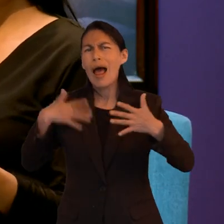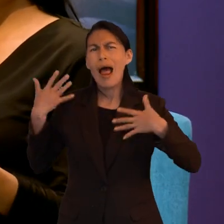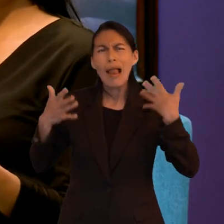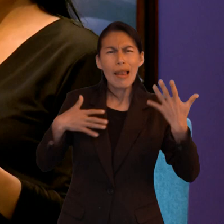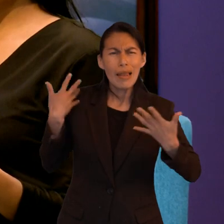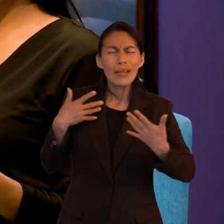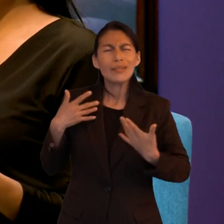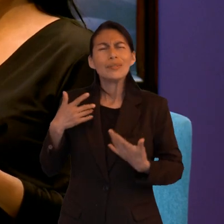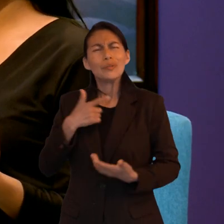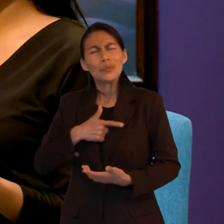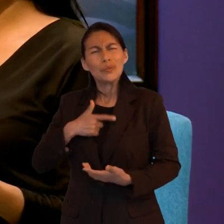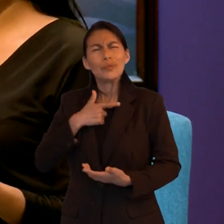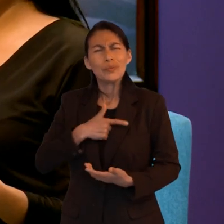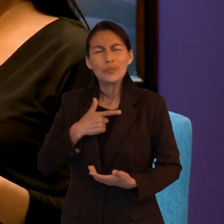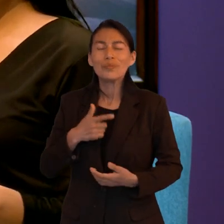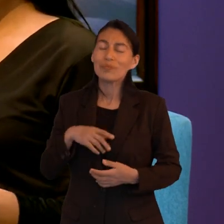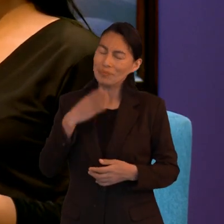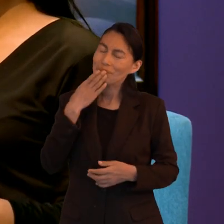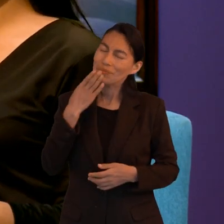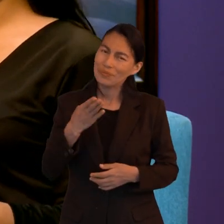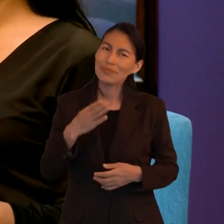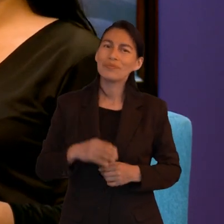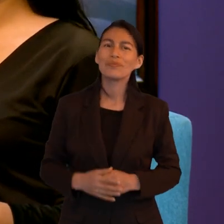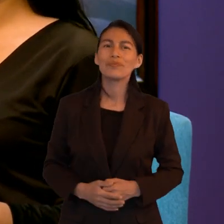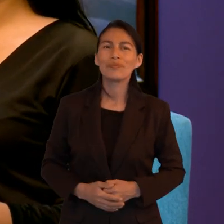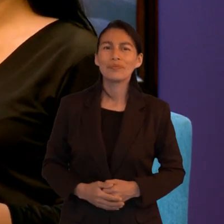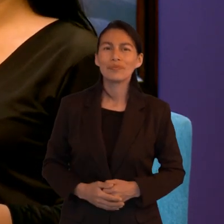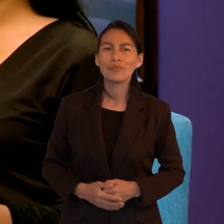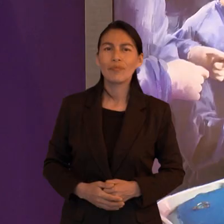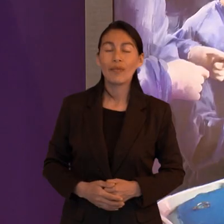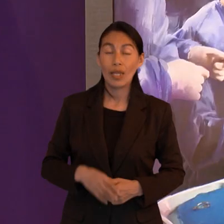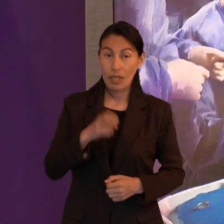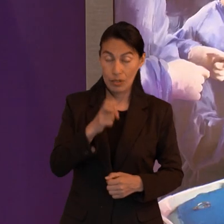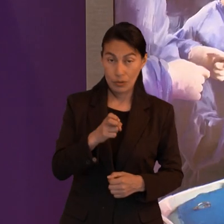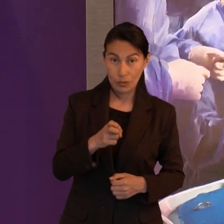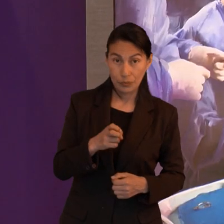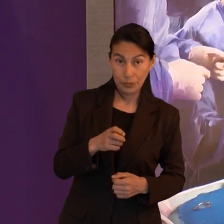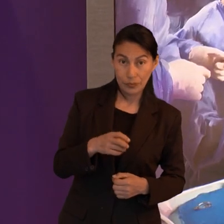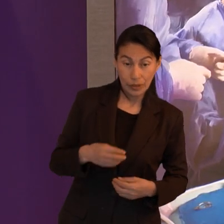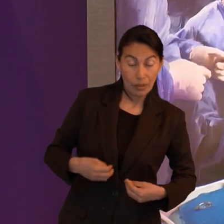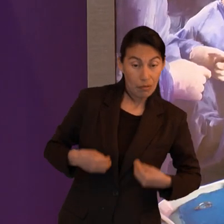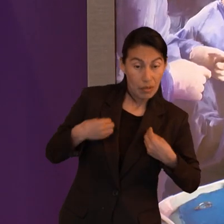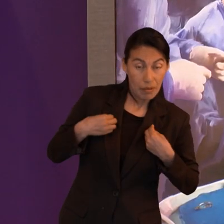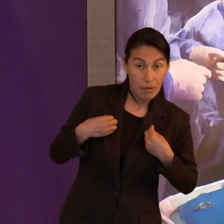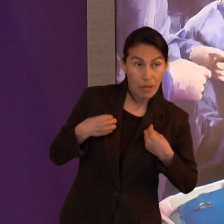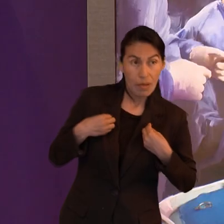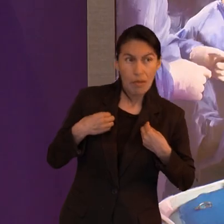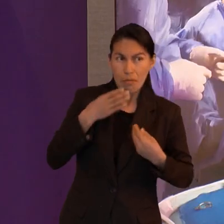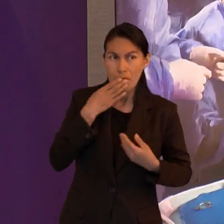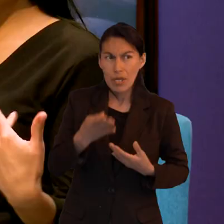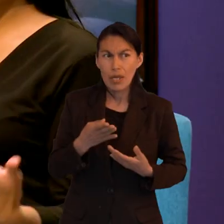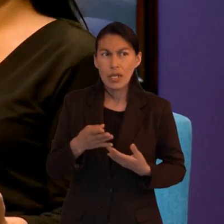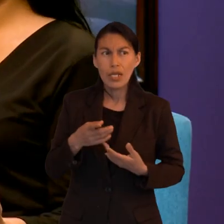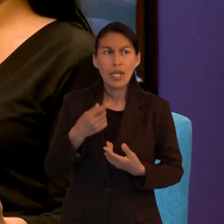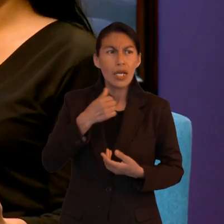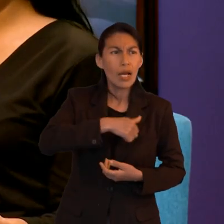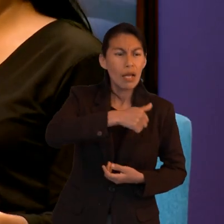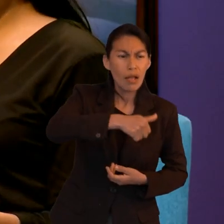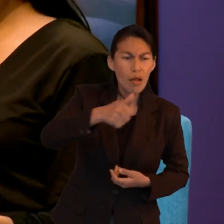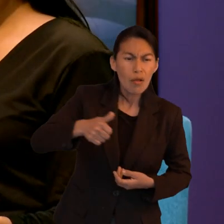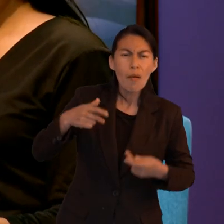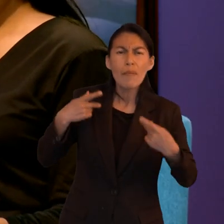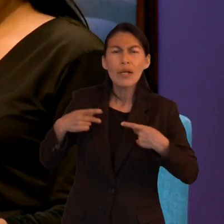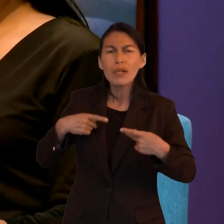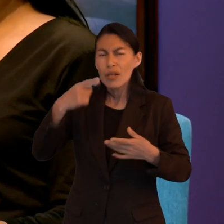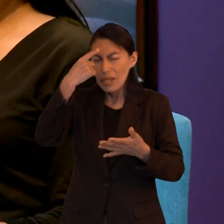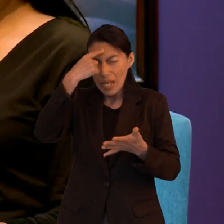uno corre pues también disfrutar y es que creo que Dios nos da suficientes evidencias o nos ha dado a través de la historia para que nosotros podamos